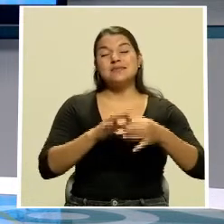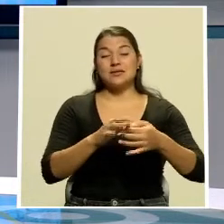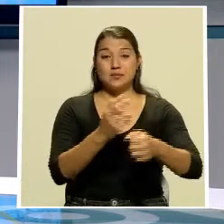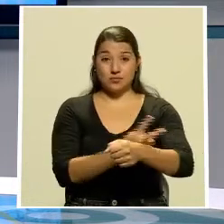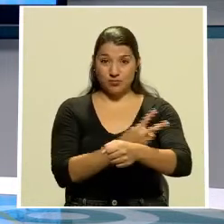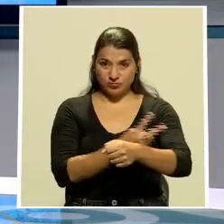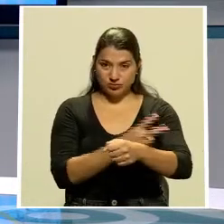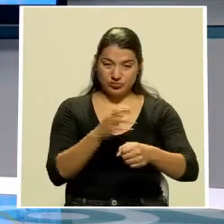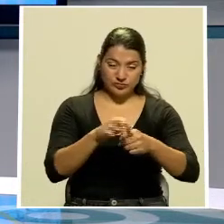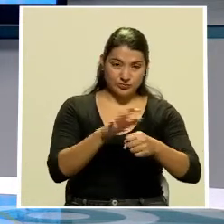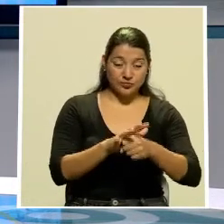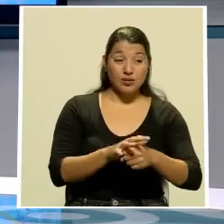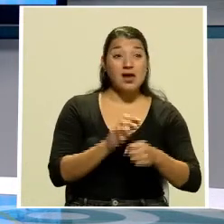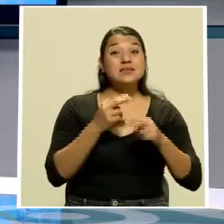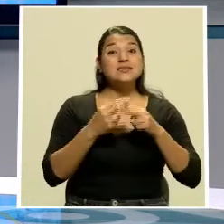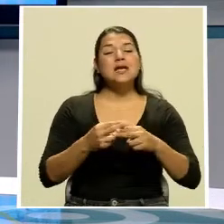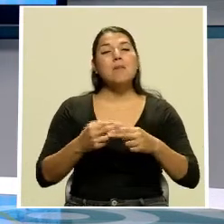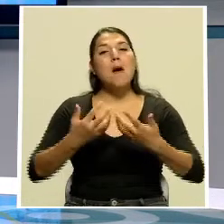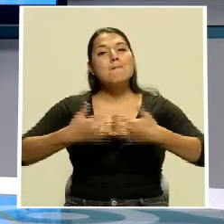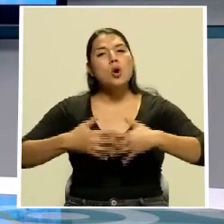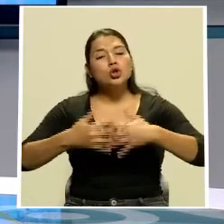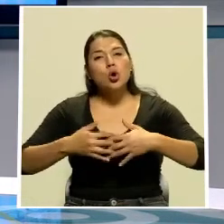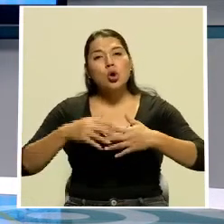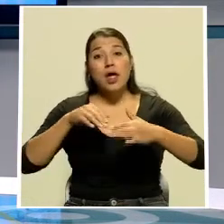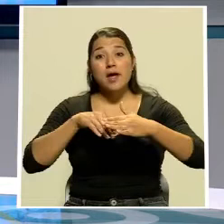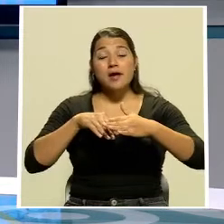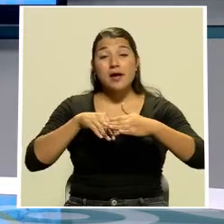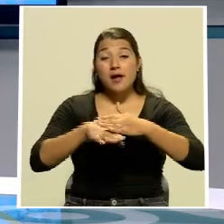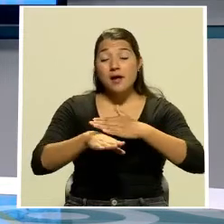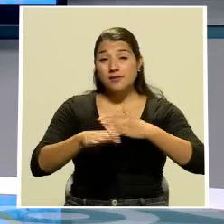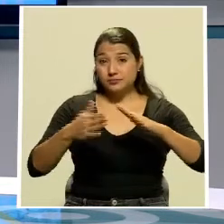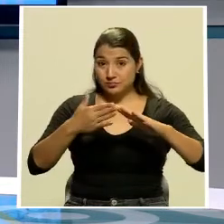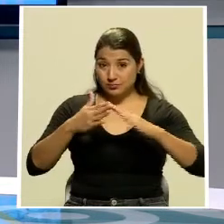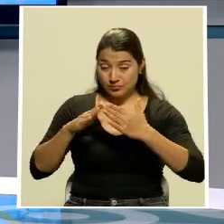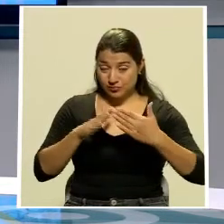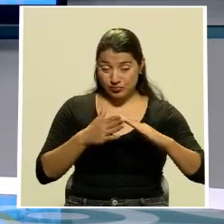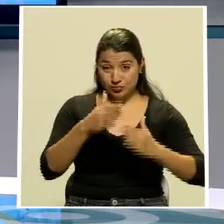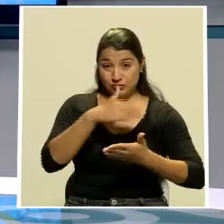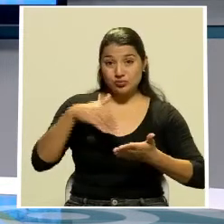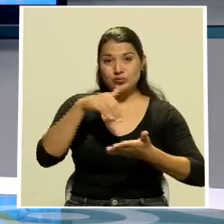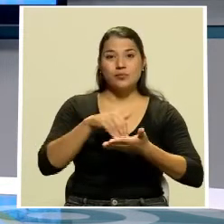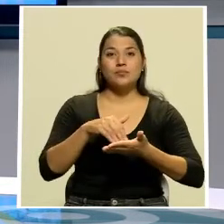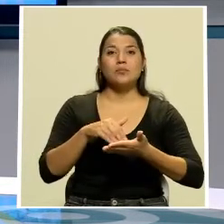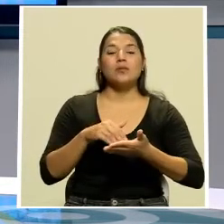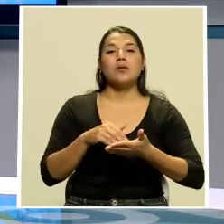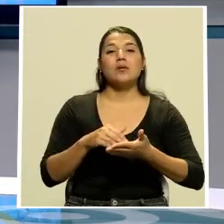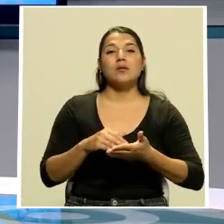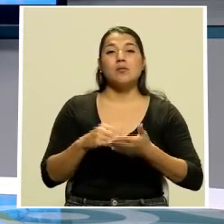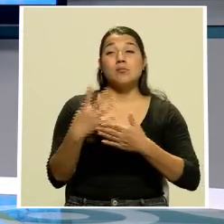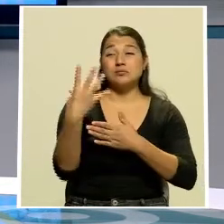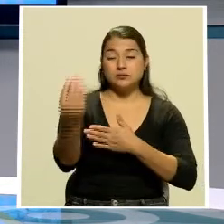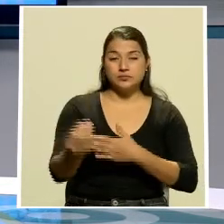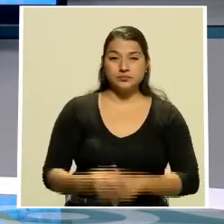así se denomina, la alternativa que aportará mejoras en infraestructura pública y financiamientos para emprender nuevos proyectos en el sector